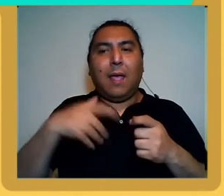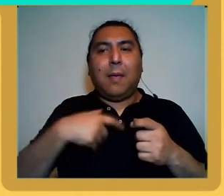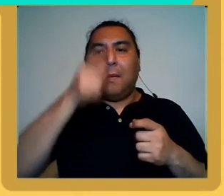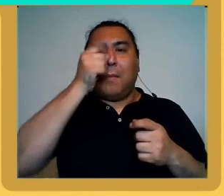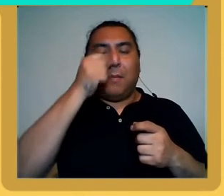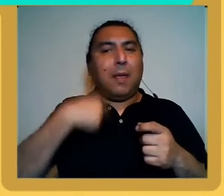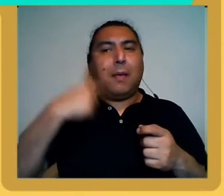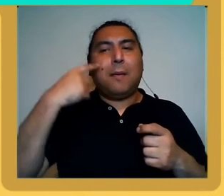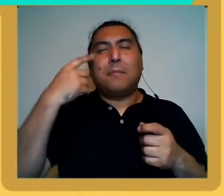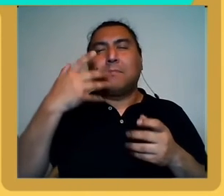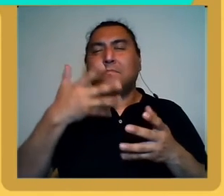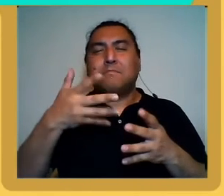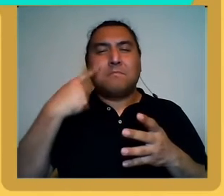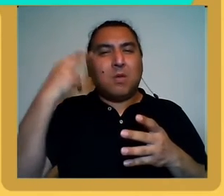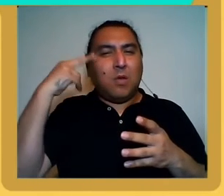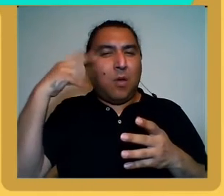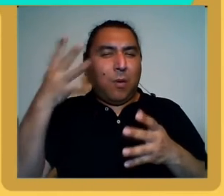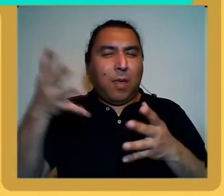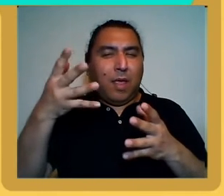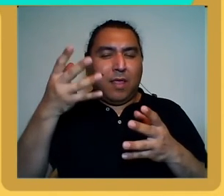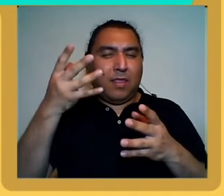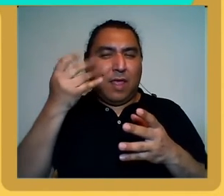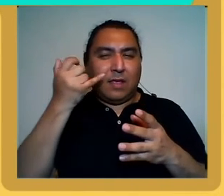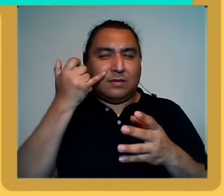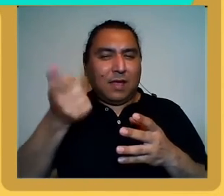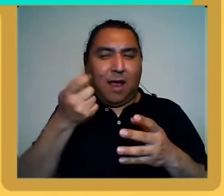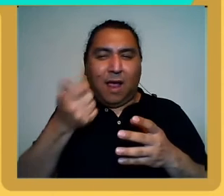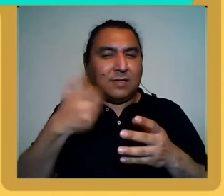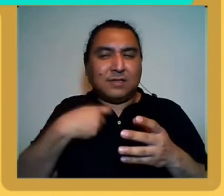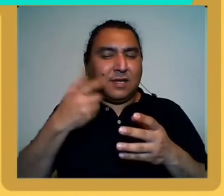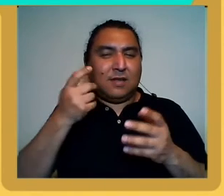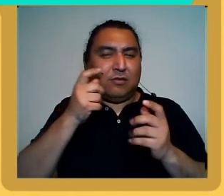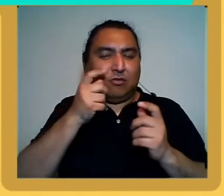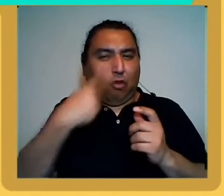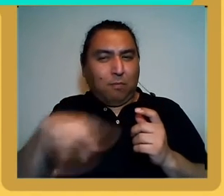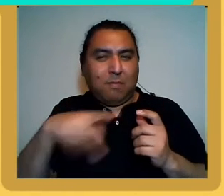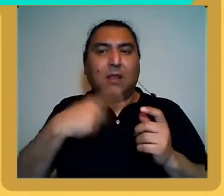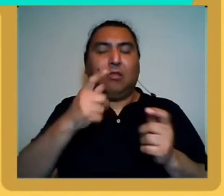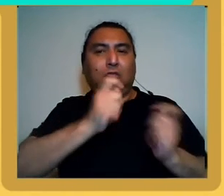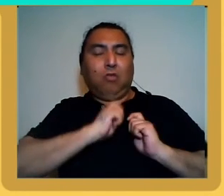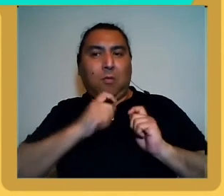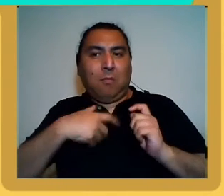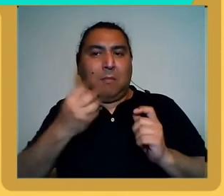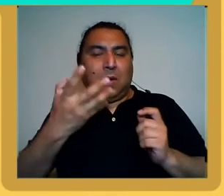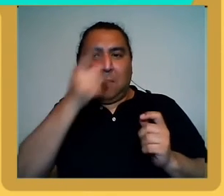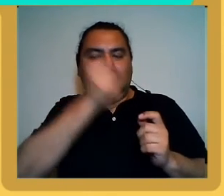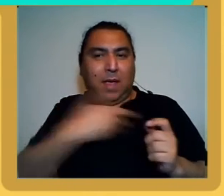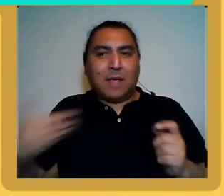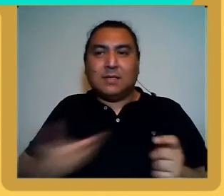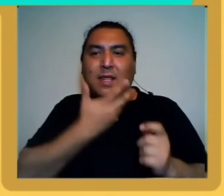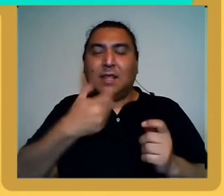accidente donde fallece. Y bueno, me toca a mí, en el año 93, que es tomar con 35